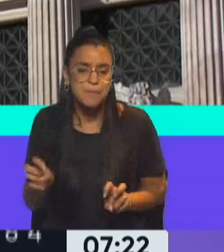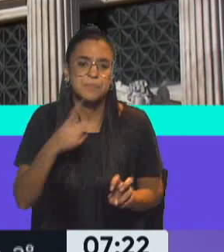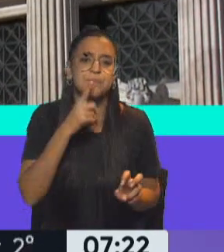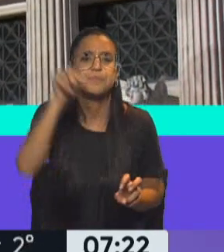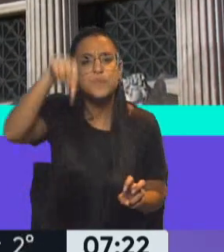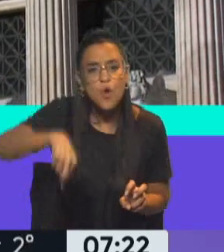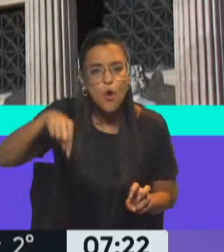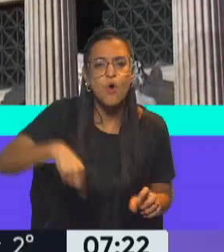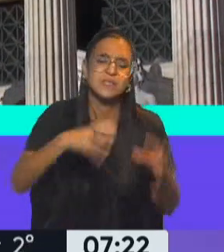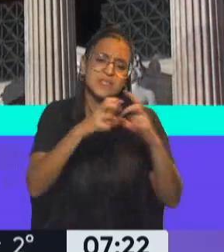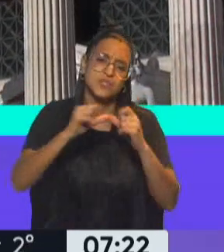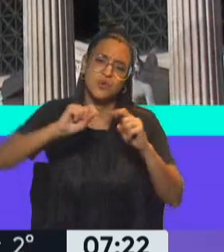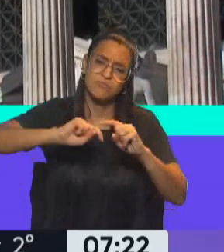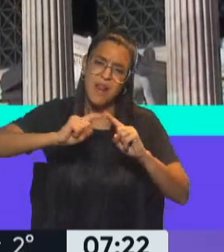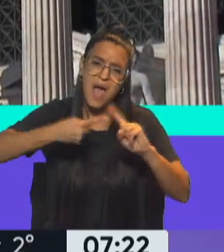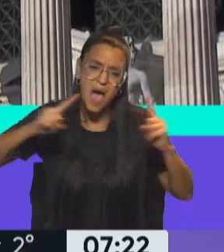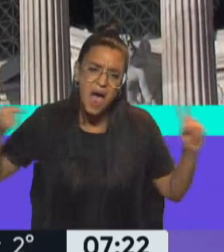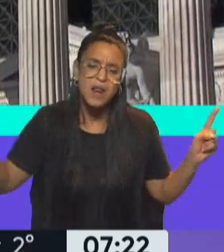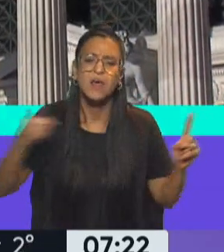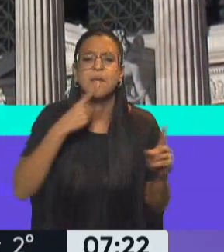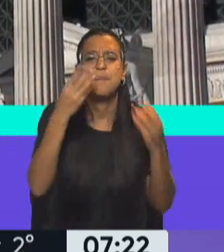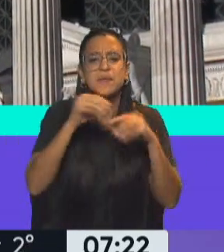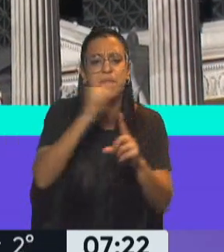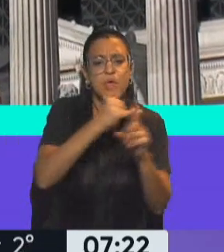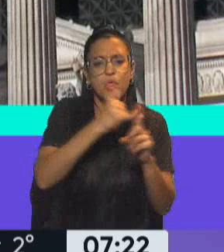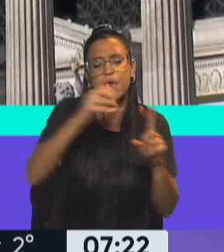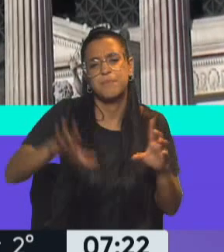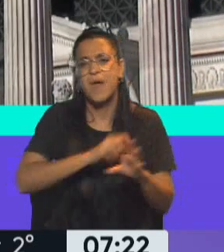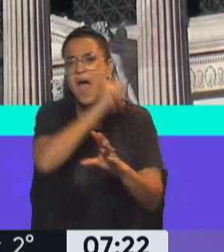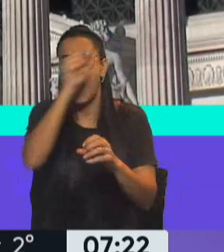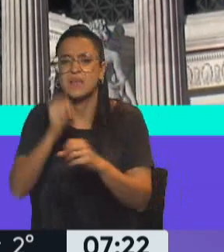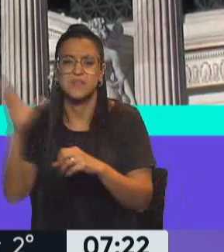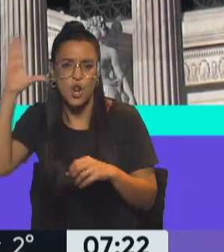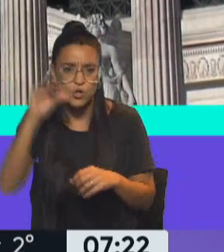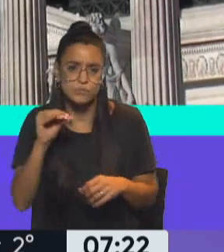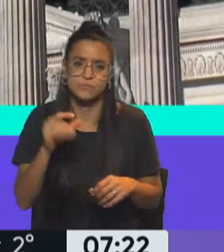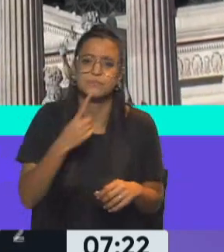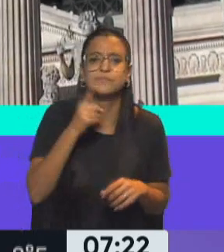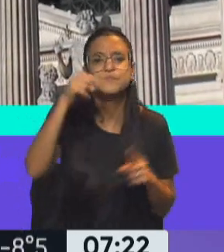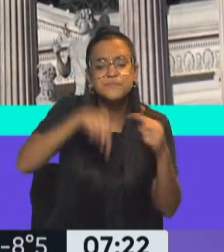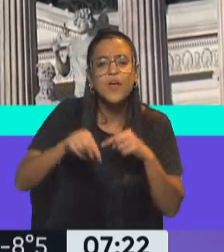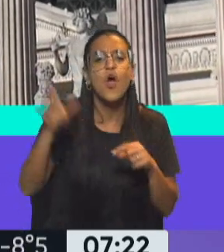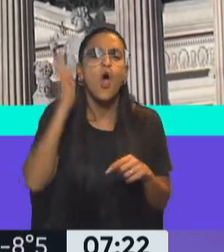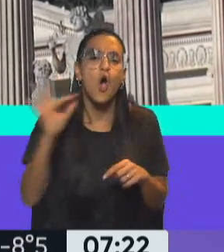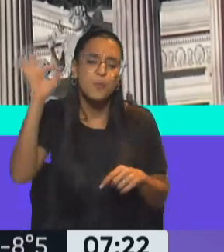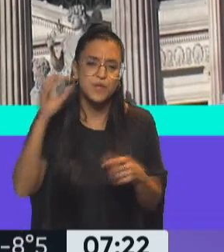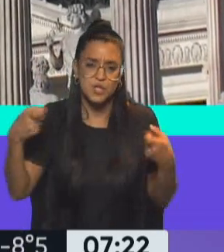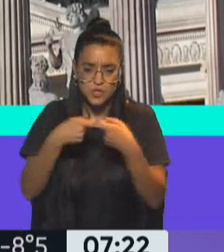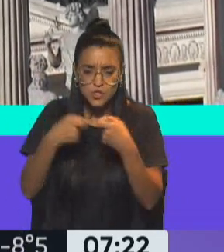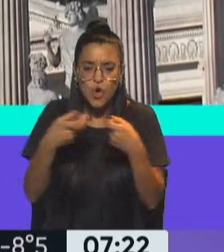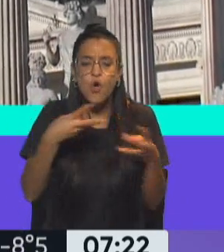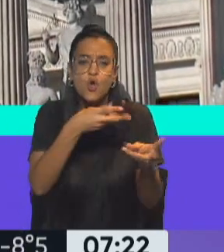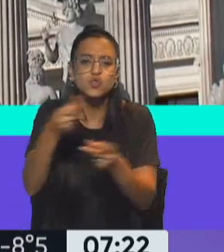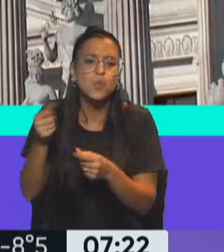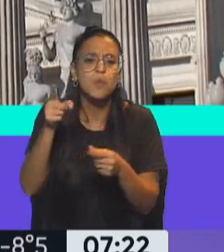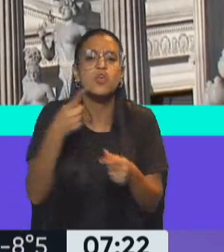sesión de hoy seguramente va a ser muy larga. Aseguran que comenzará el mediodía y terminará por la noche. Pero, Flor, ¿te parece si compartimos la opinión de una asociación de consumidores